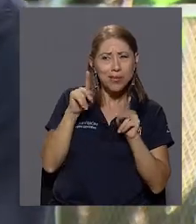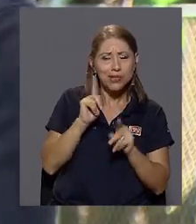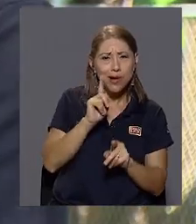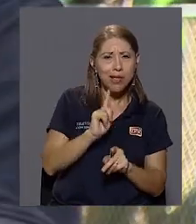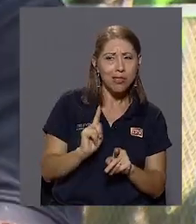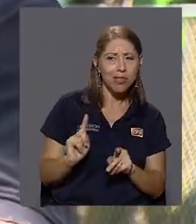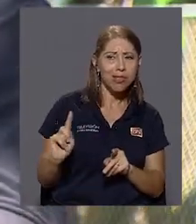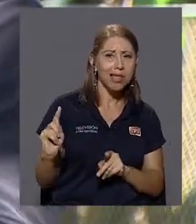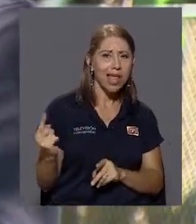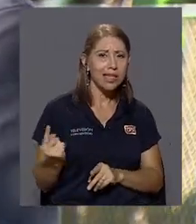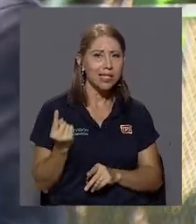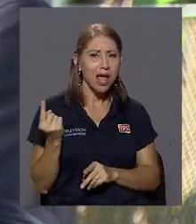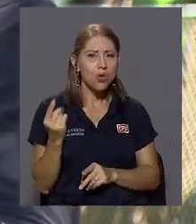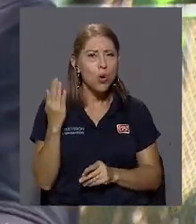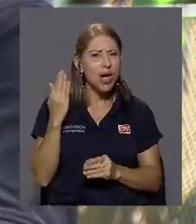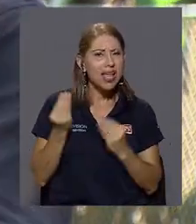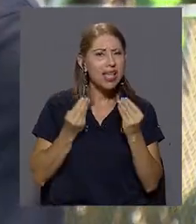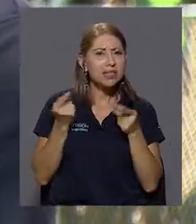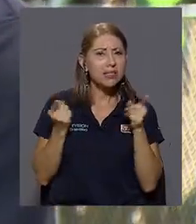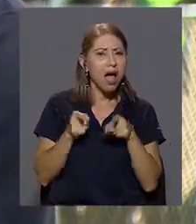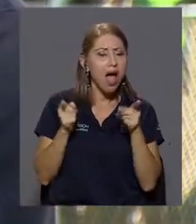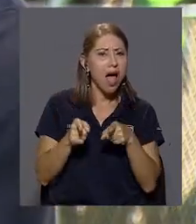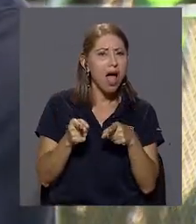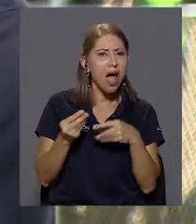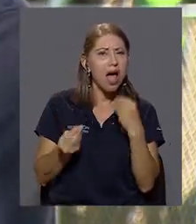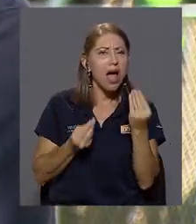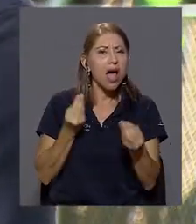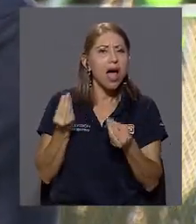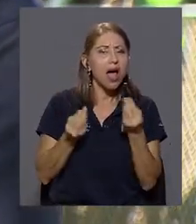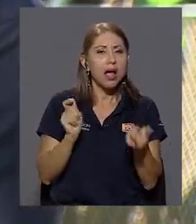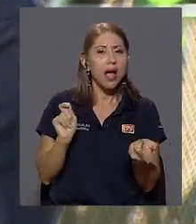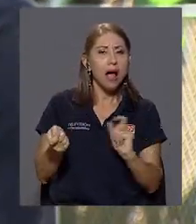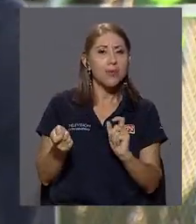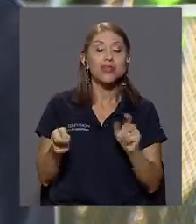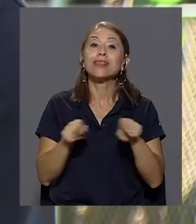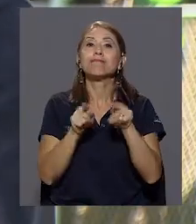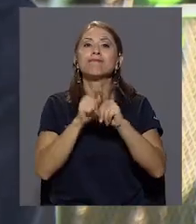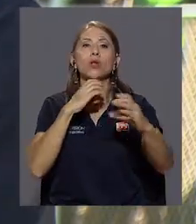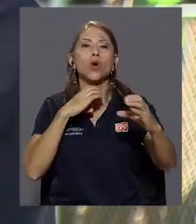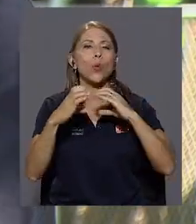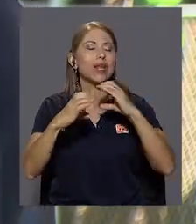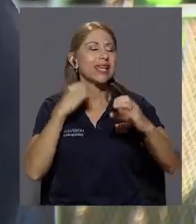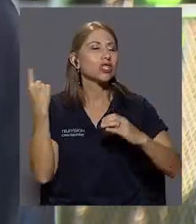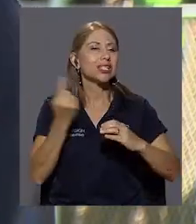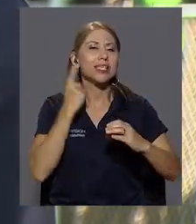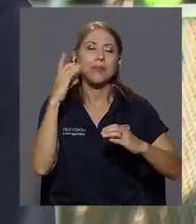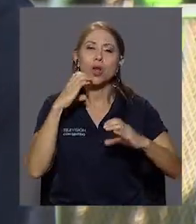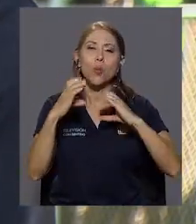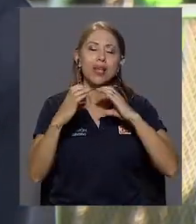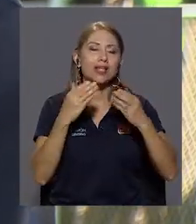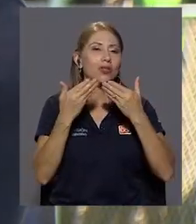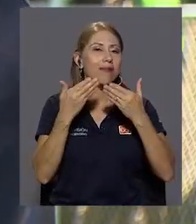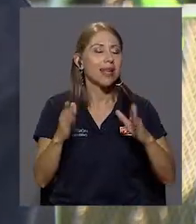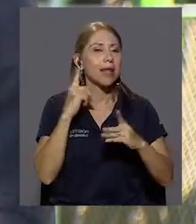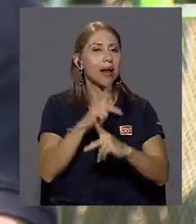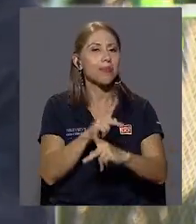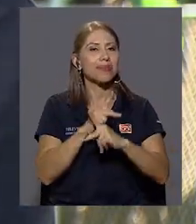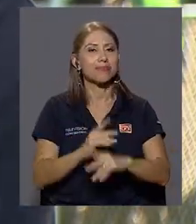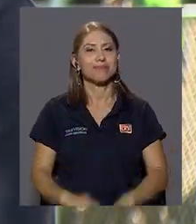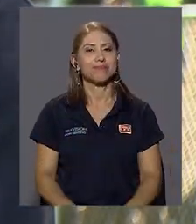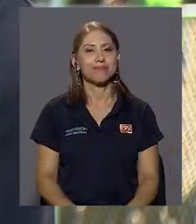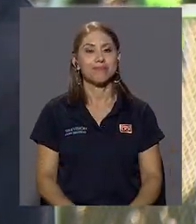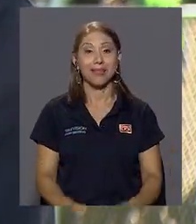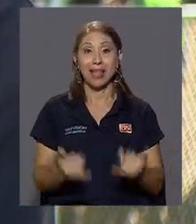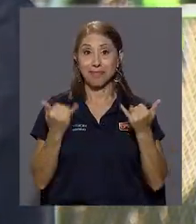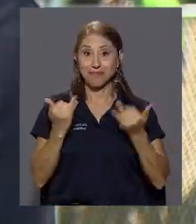se está aislando, qué está sucediendo, qué cambios están dándose. Y la comunicación, mantener una comunicación siempre abierta para prevenir cualquier